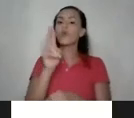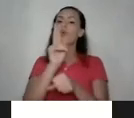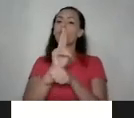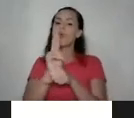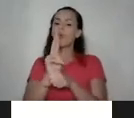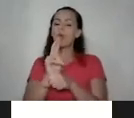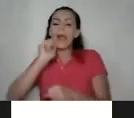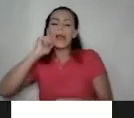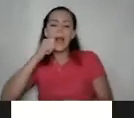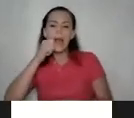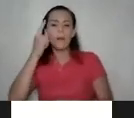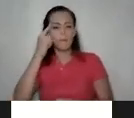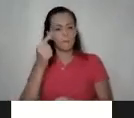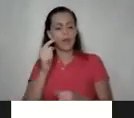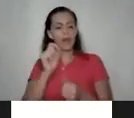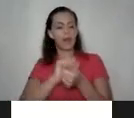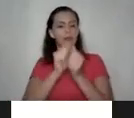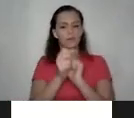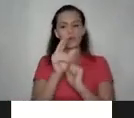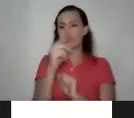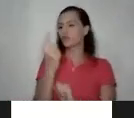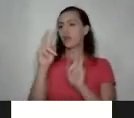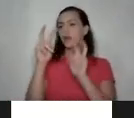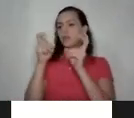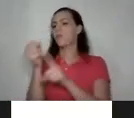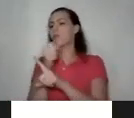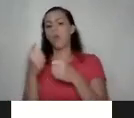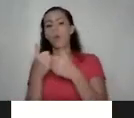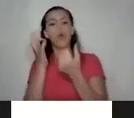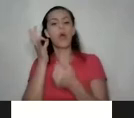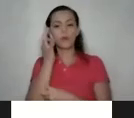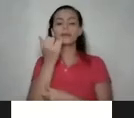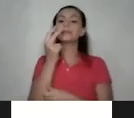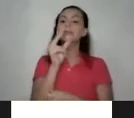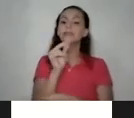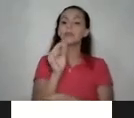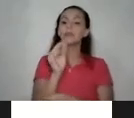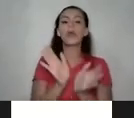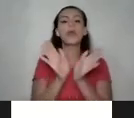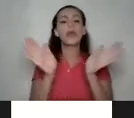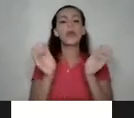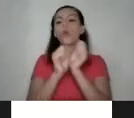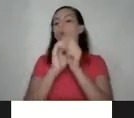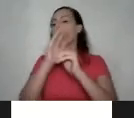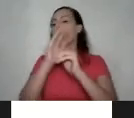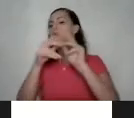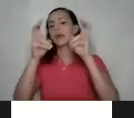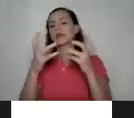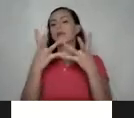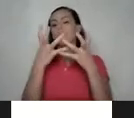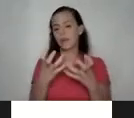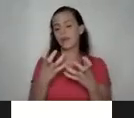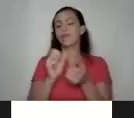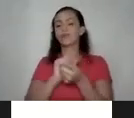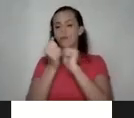para la transformación no solo en el tema de violencia contra las mujeres sino en general con todos los temas que queremos transformar por ejemplo como